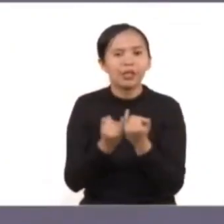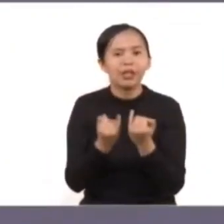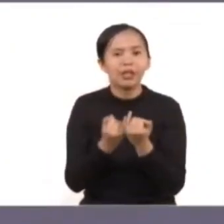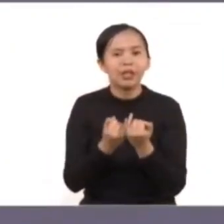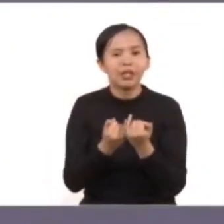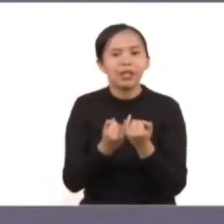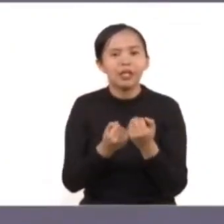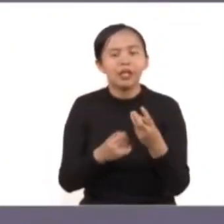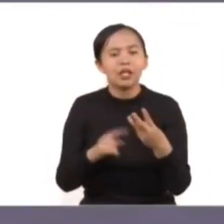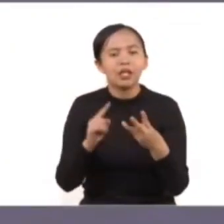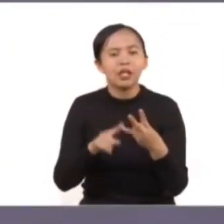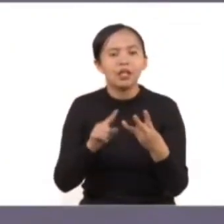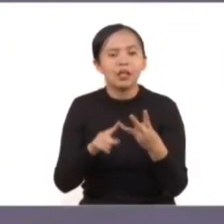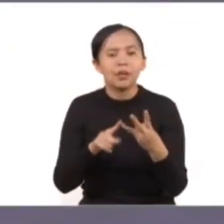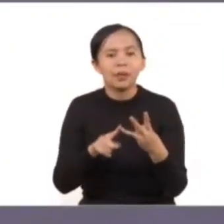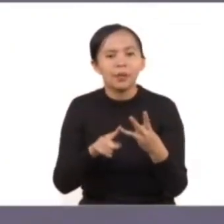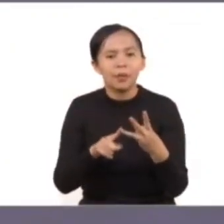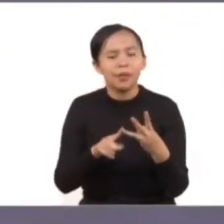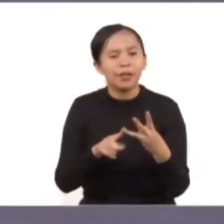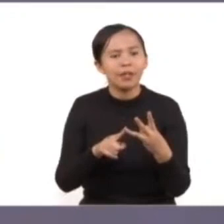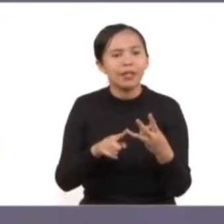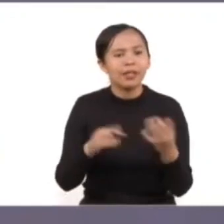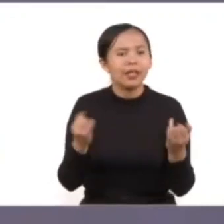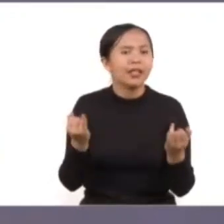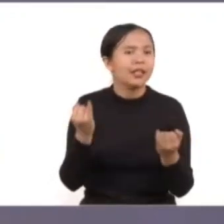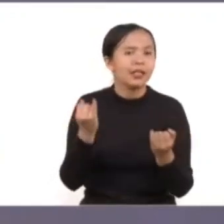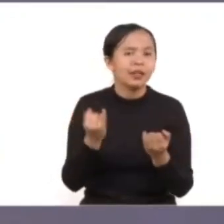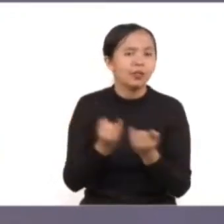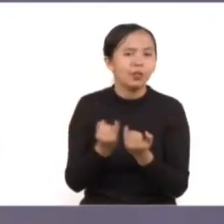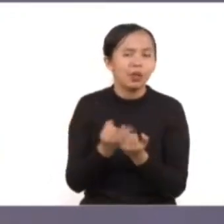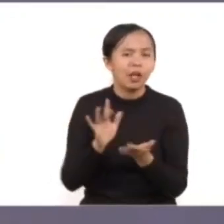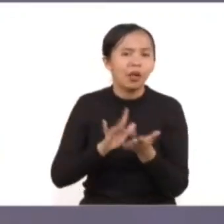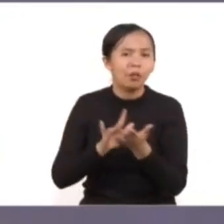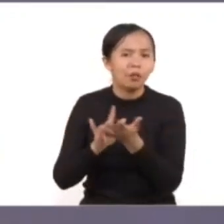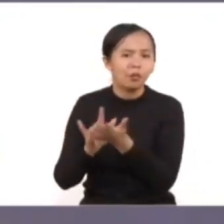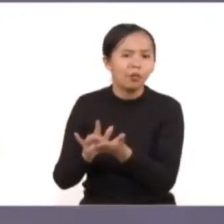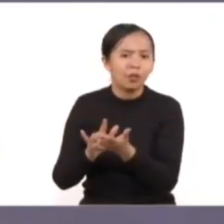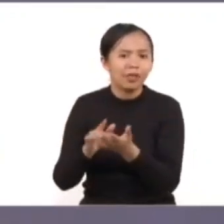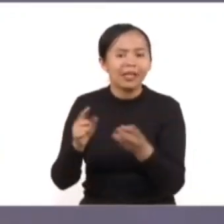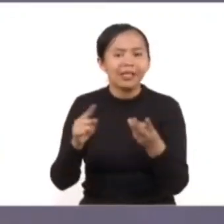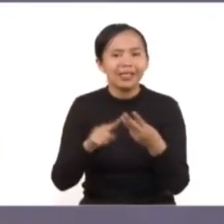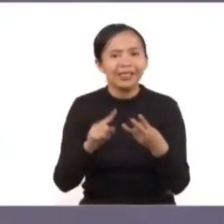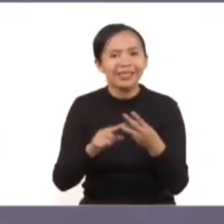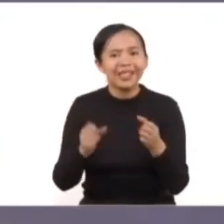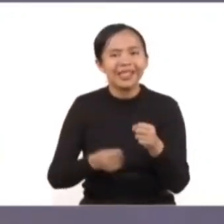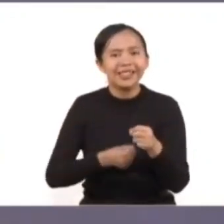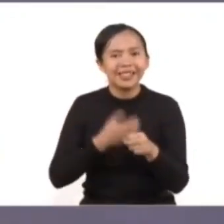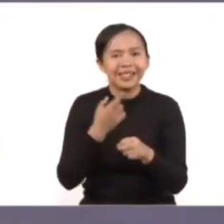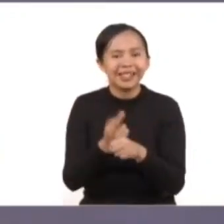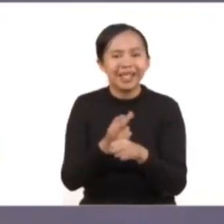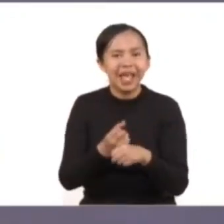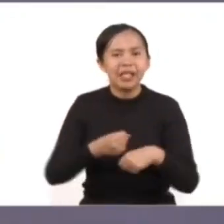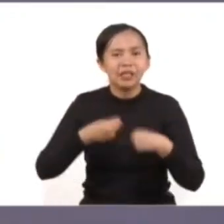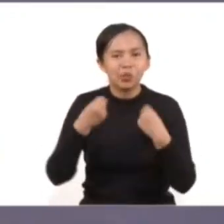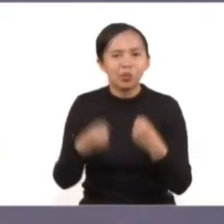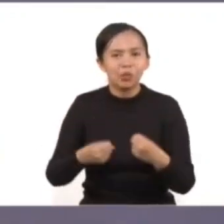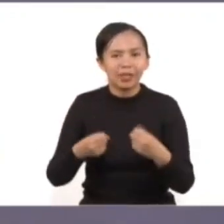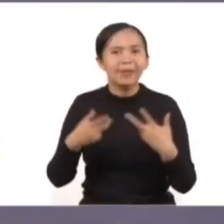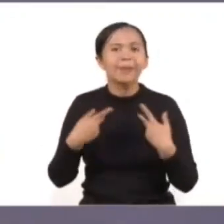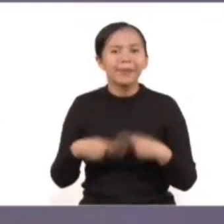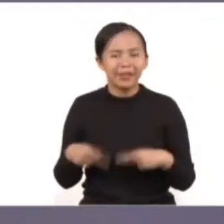asimismo, con la colaboración y siempre participación comprometida de la Secretaría de Seguridad Ciudadana.